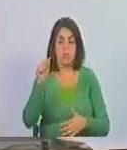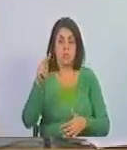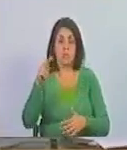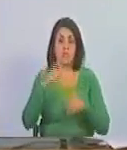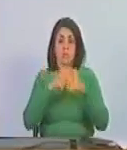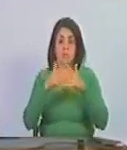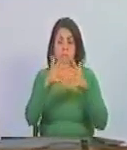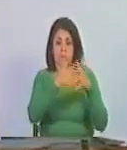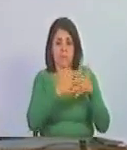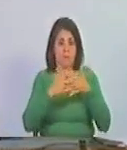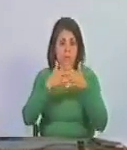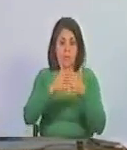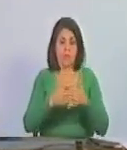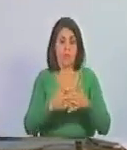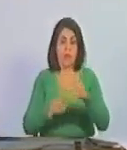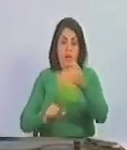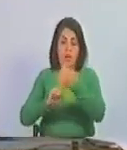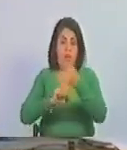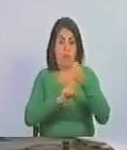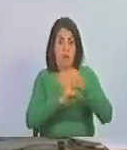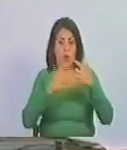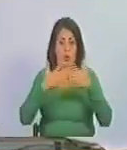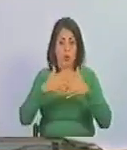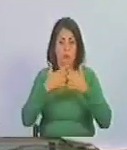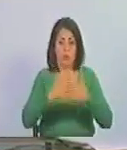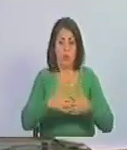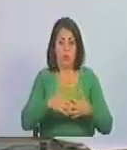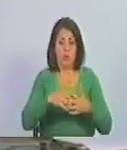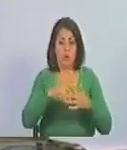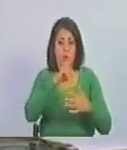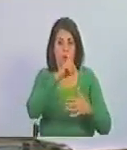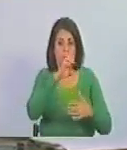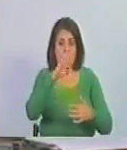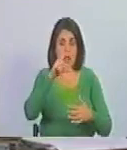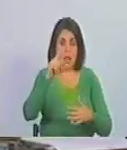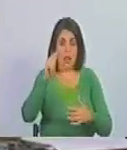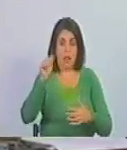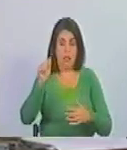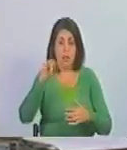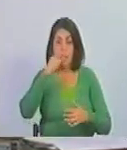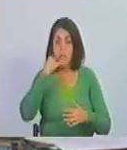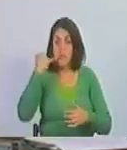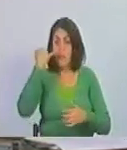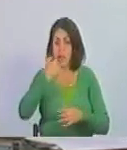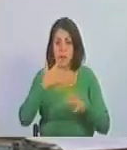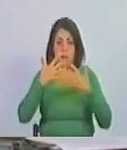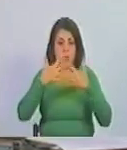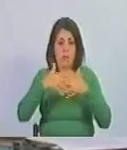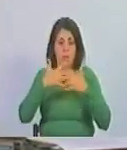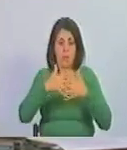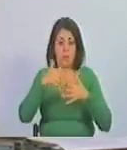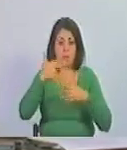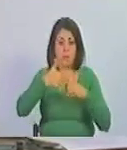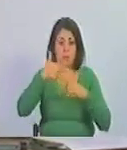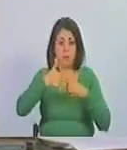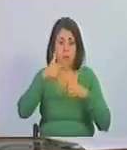es subsidiaria de la empresa Delec Israel una empresa petrolera